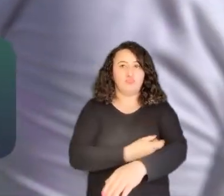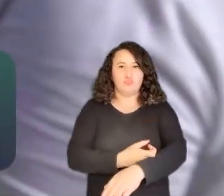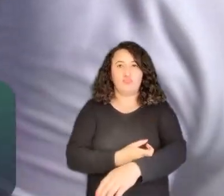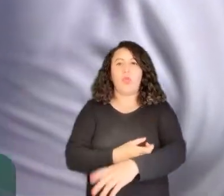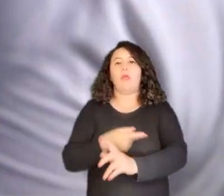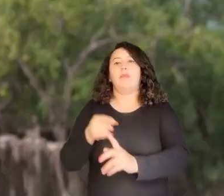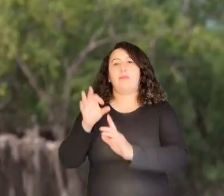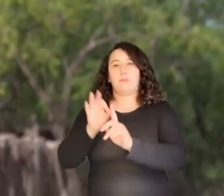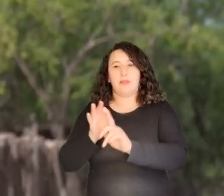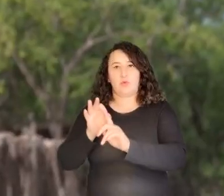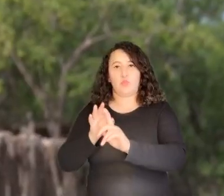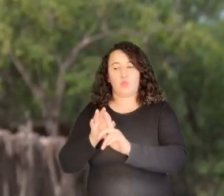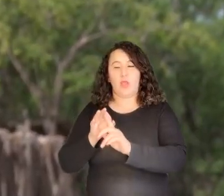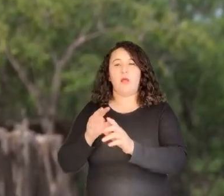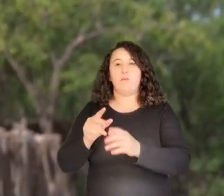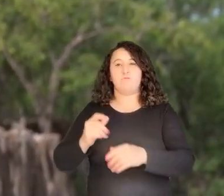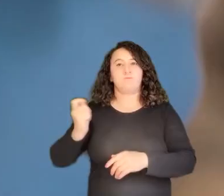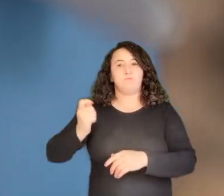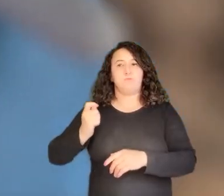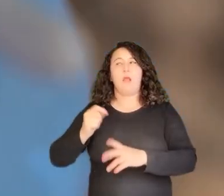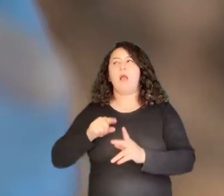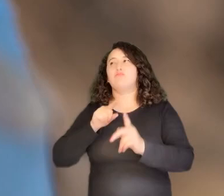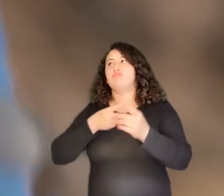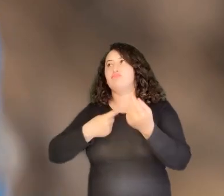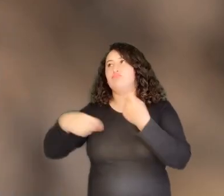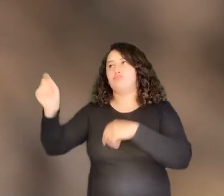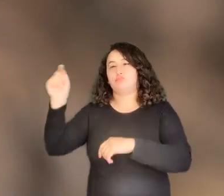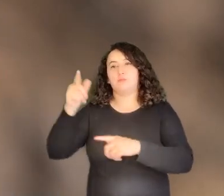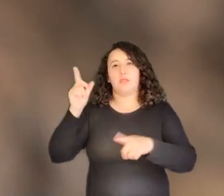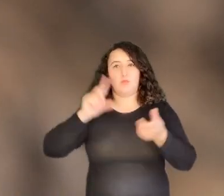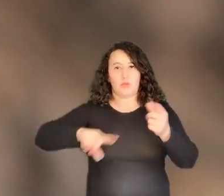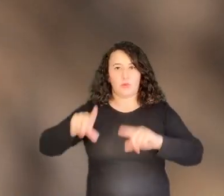en temperatura y rotulamos el tubo y enviamos al laboratorio.